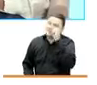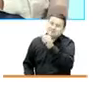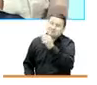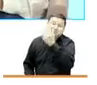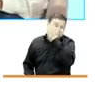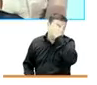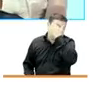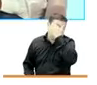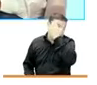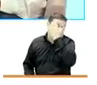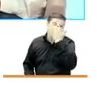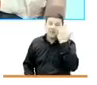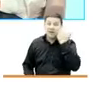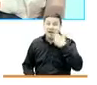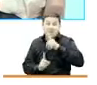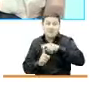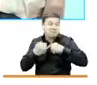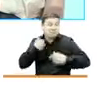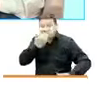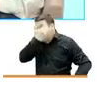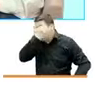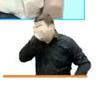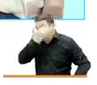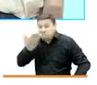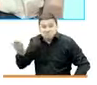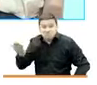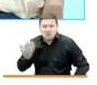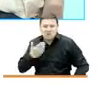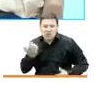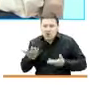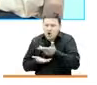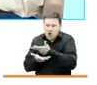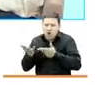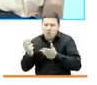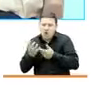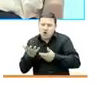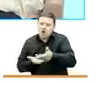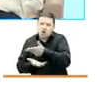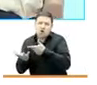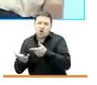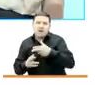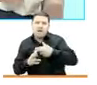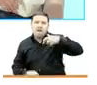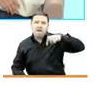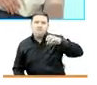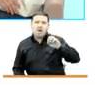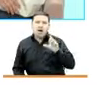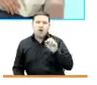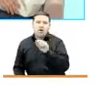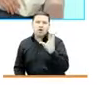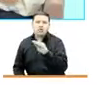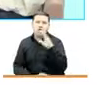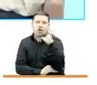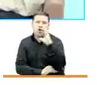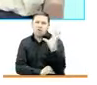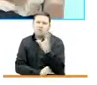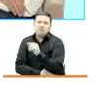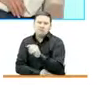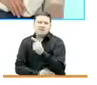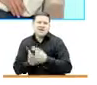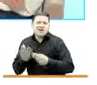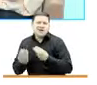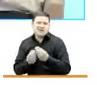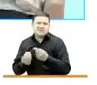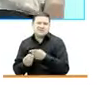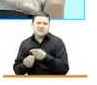días o unos meses y quiero que le compartamos un poco a Paola, a todos los colombianos, qué hace un equipo